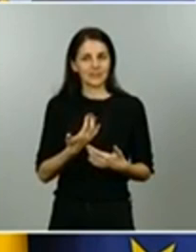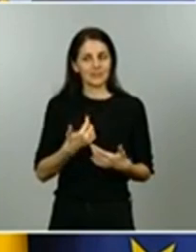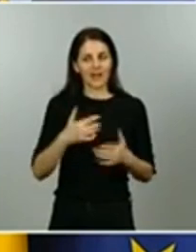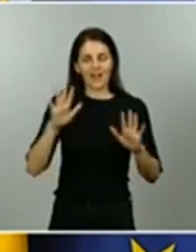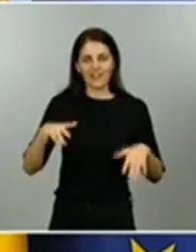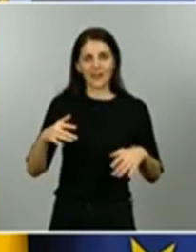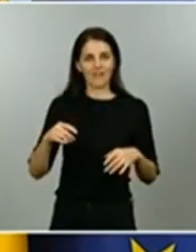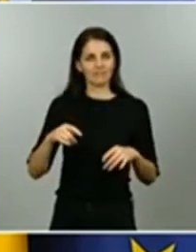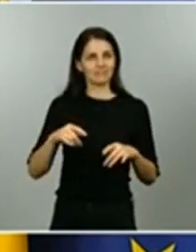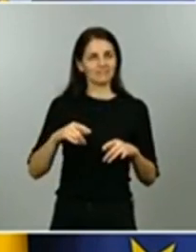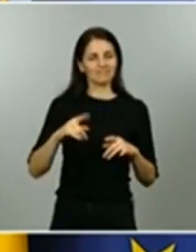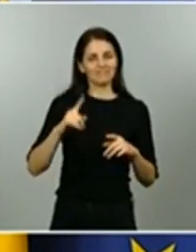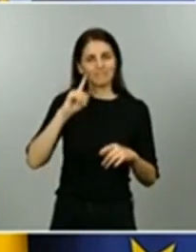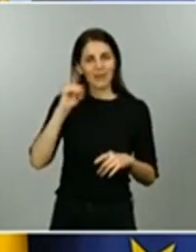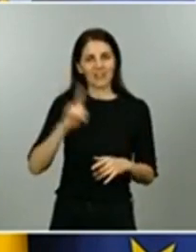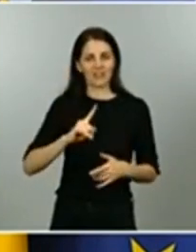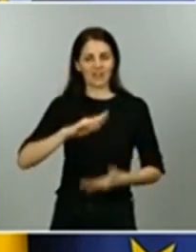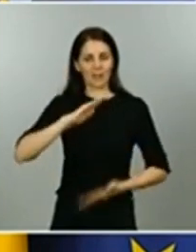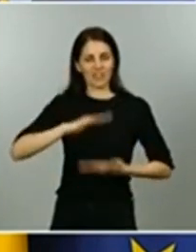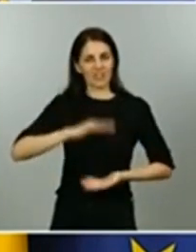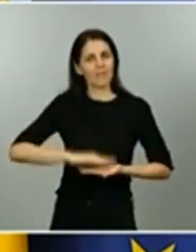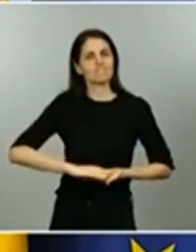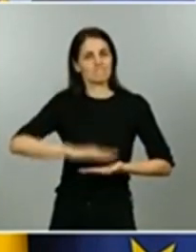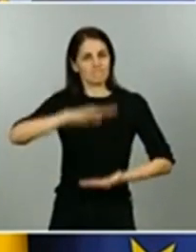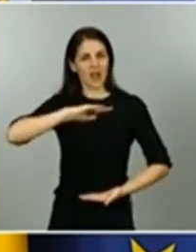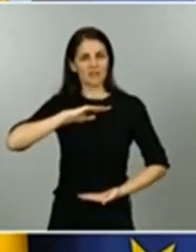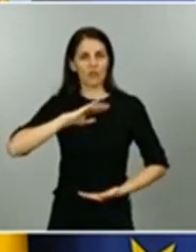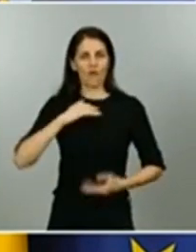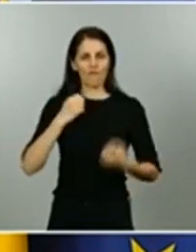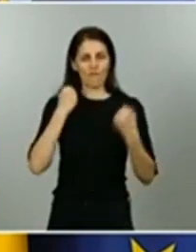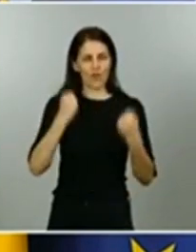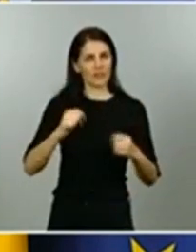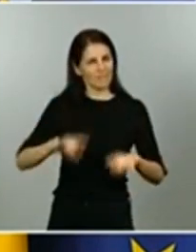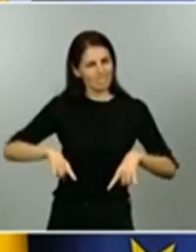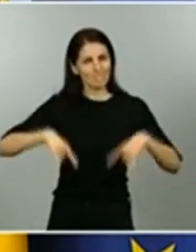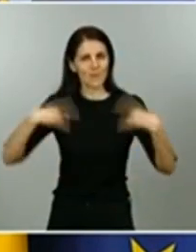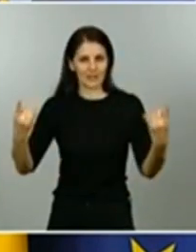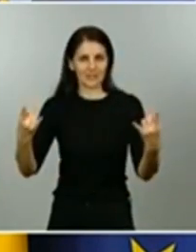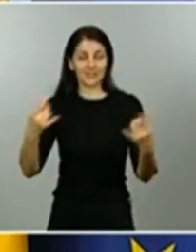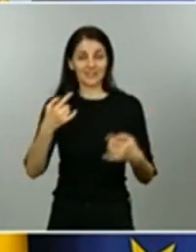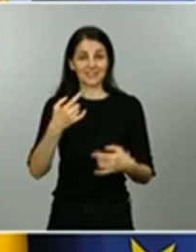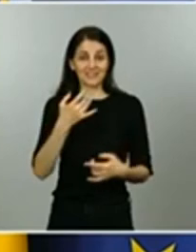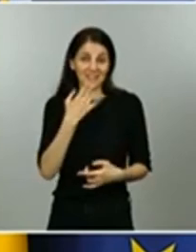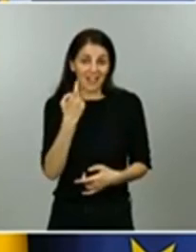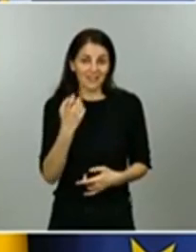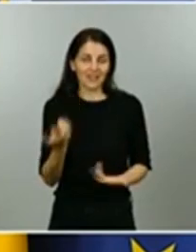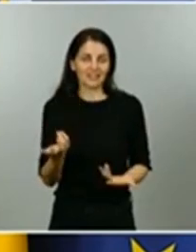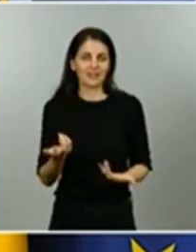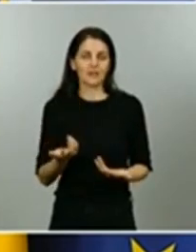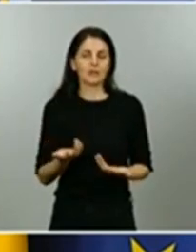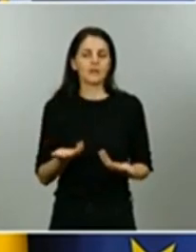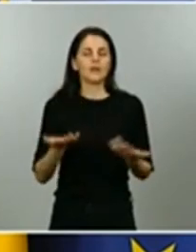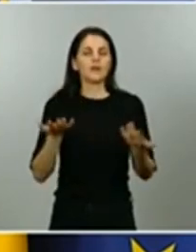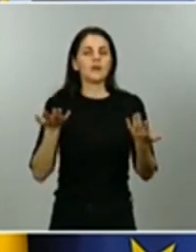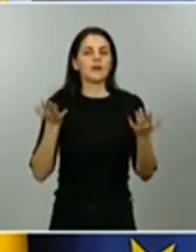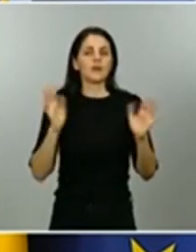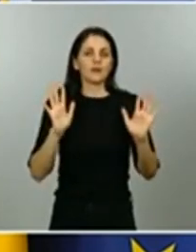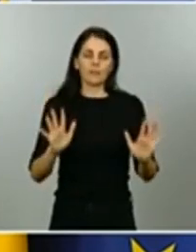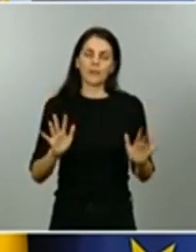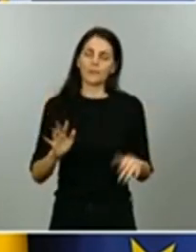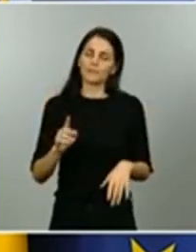extra de capacidad cuando es necesario hacerlo pero como bien ha dicho dar un paso atrás y someterlos